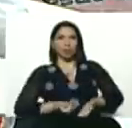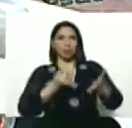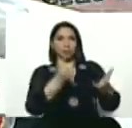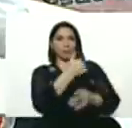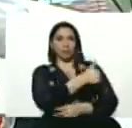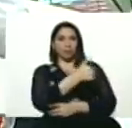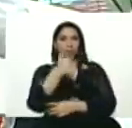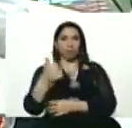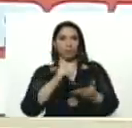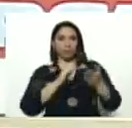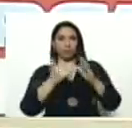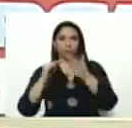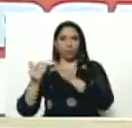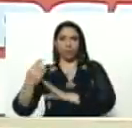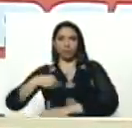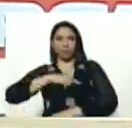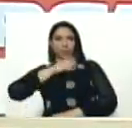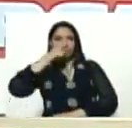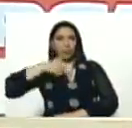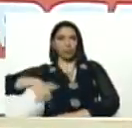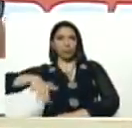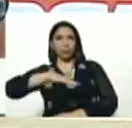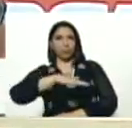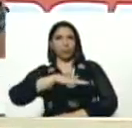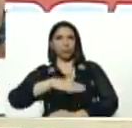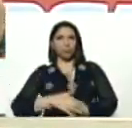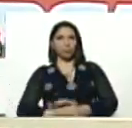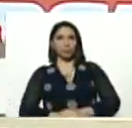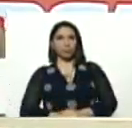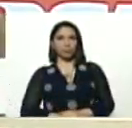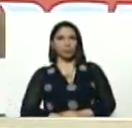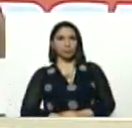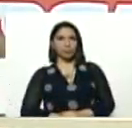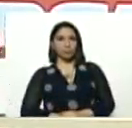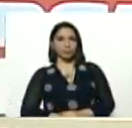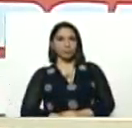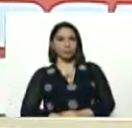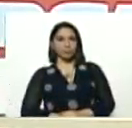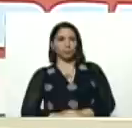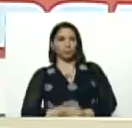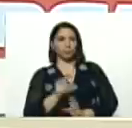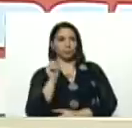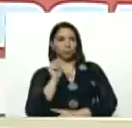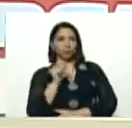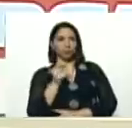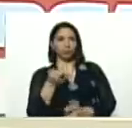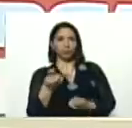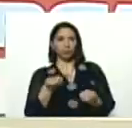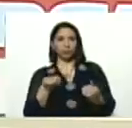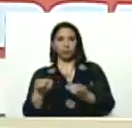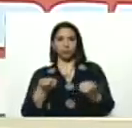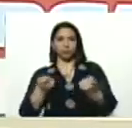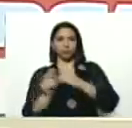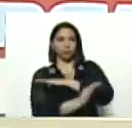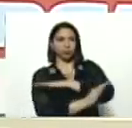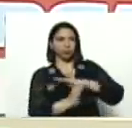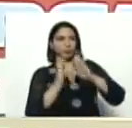de las comunidades, nuestro pueblo, y nuestro partido, ha estado en los puntos fronterizos, atendiendo,